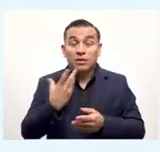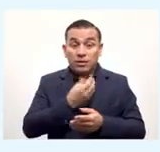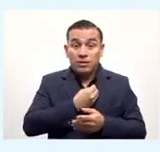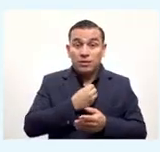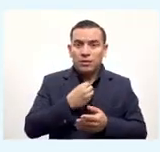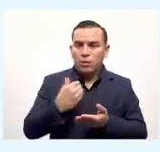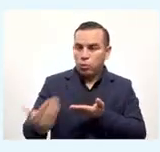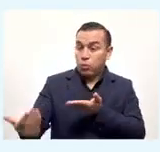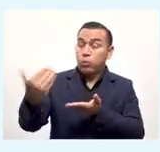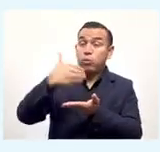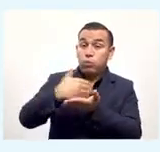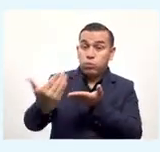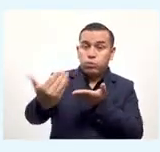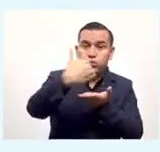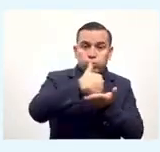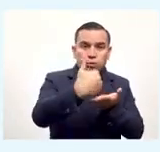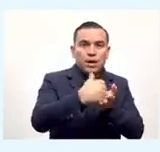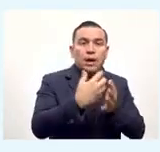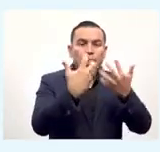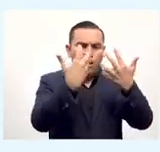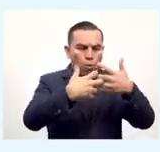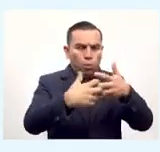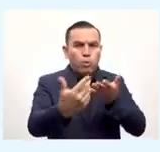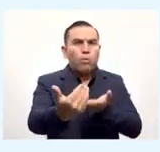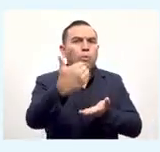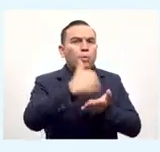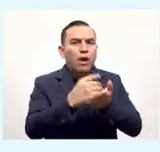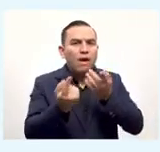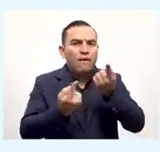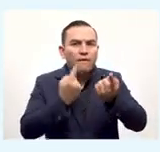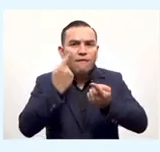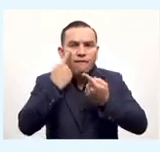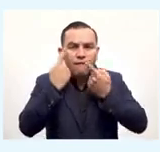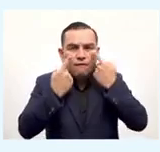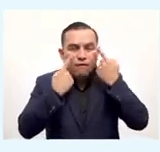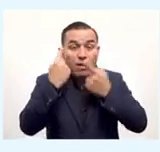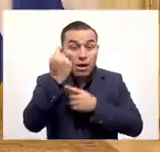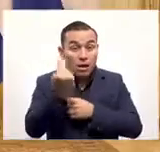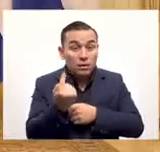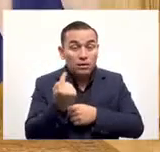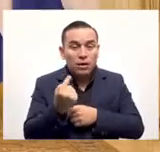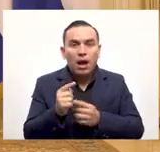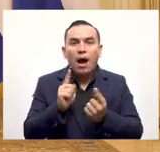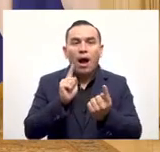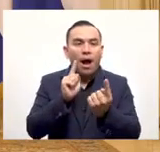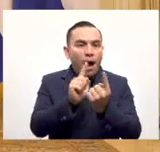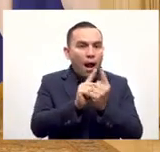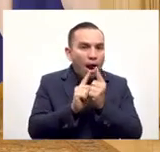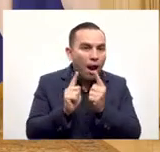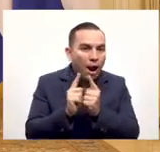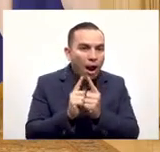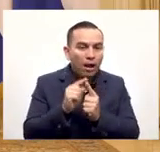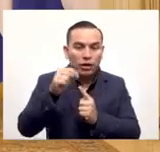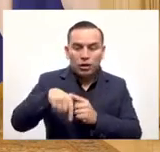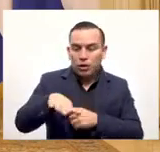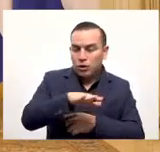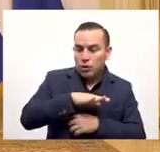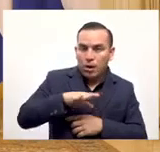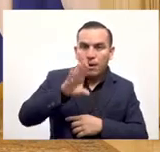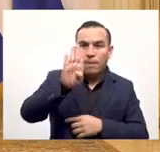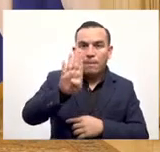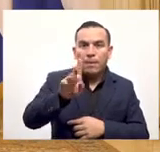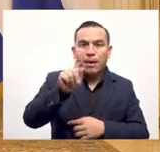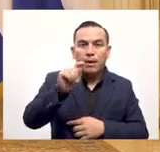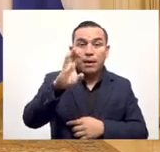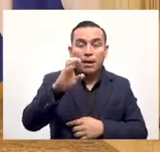atraer a mucha gente muchos inversionistas ya hemos visto muchos de ellos turistas que han venido solo para conocer el país que tiene el Bitcoin